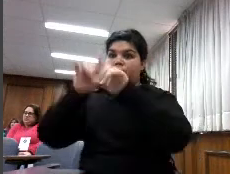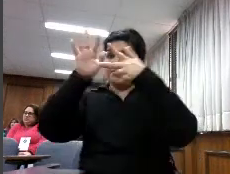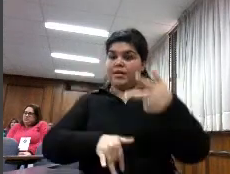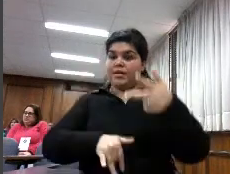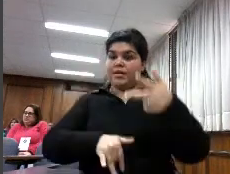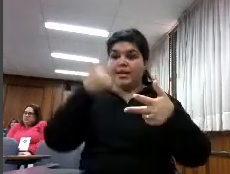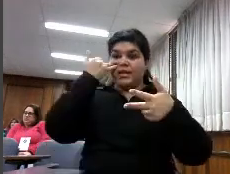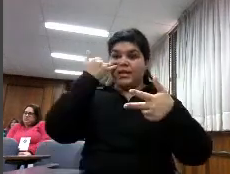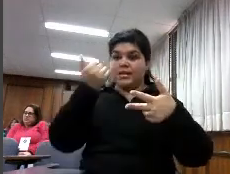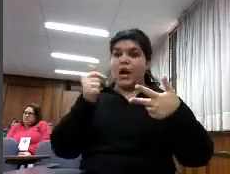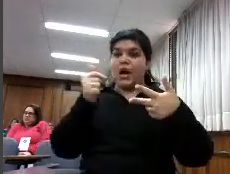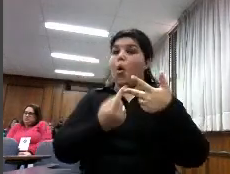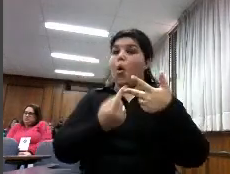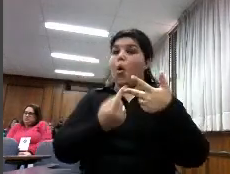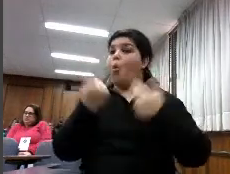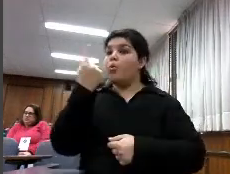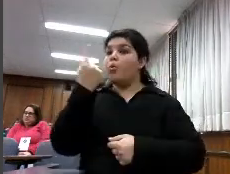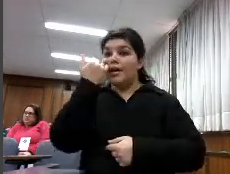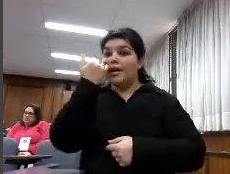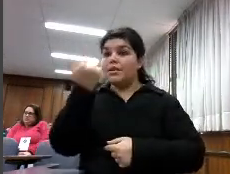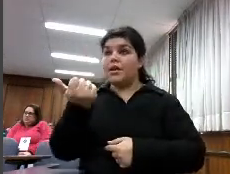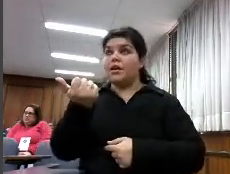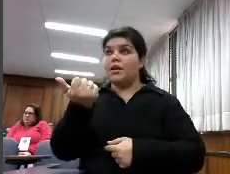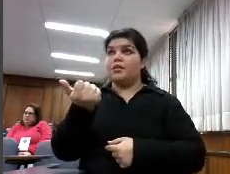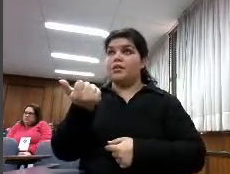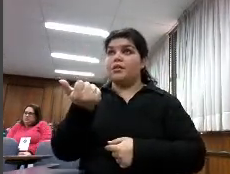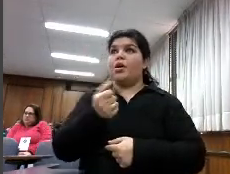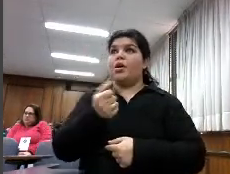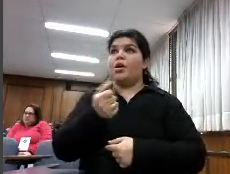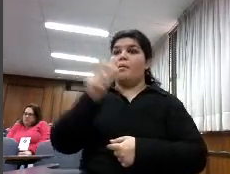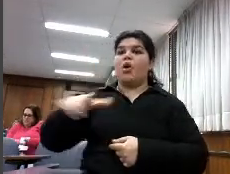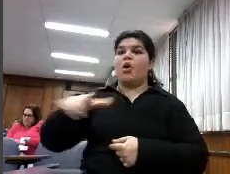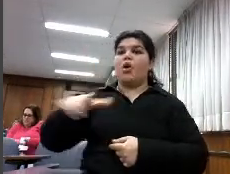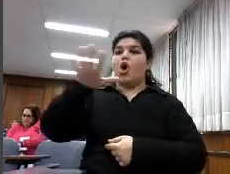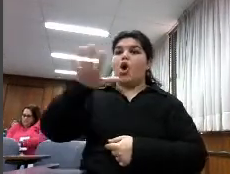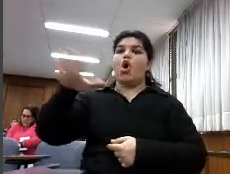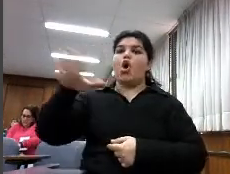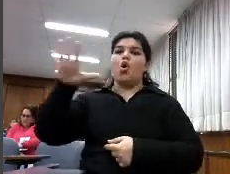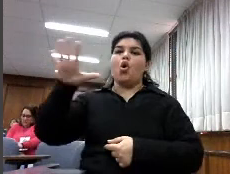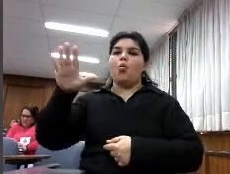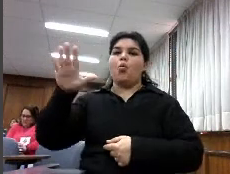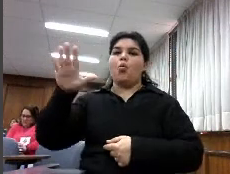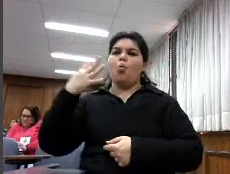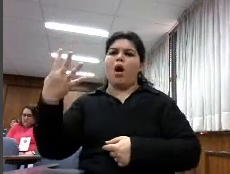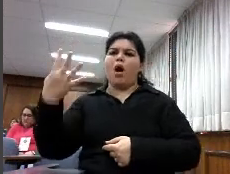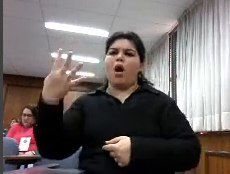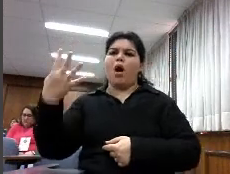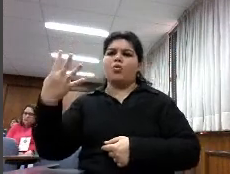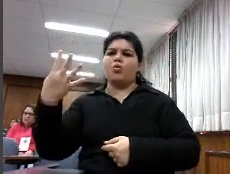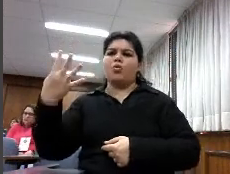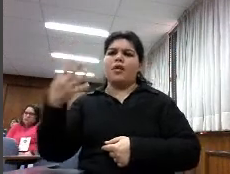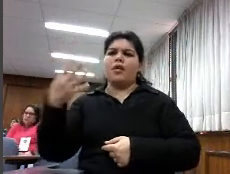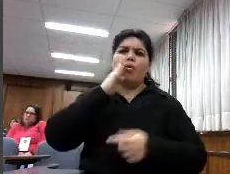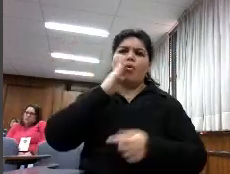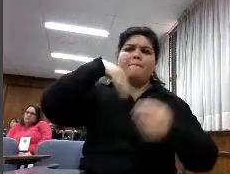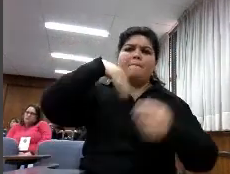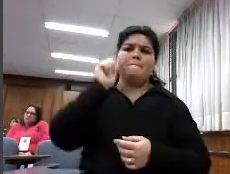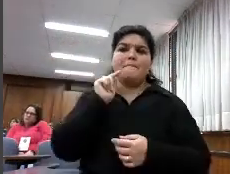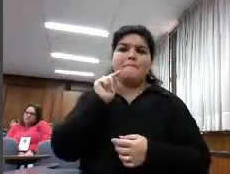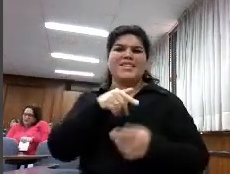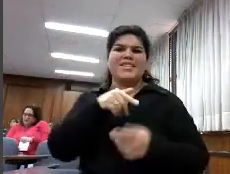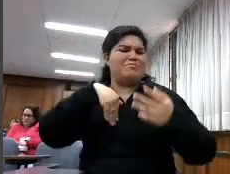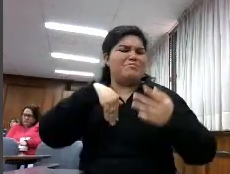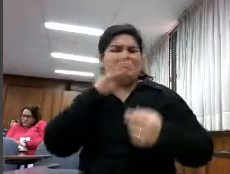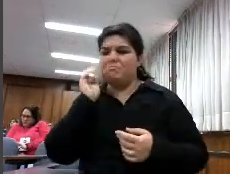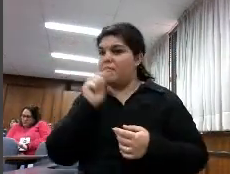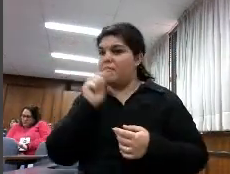cuatro continentes y en Estados Unidos muy seriamente y eso se notaba en lo que